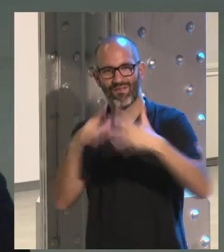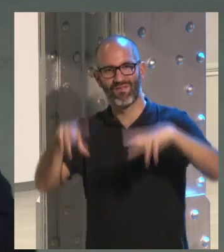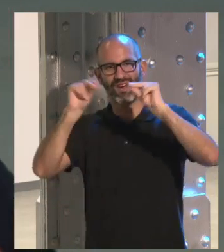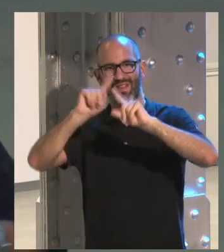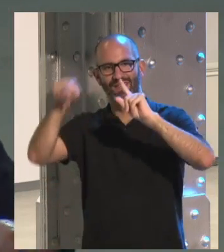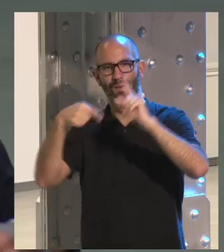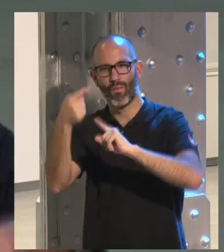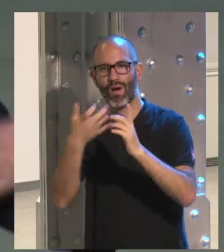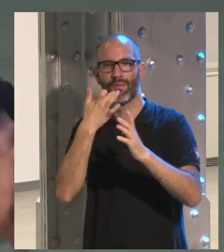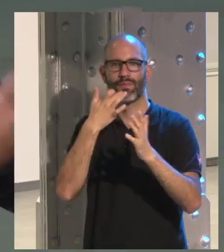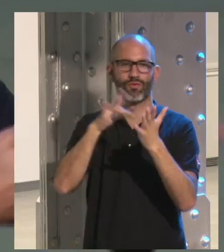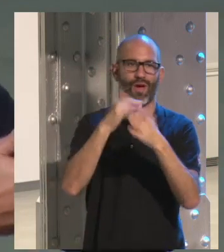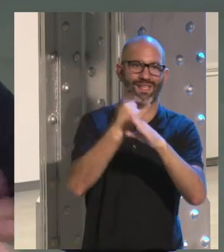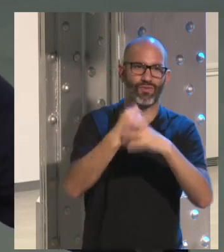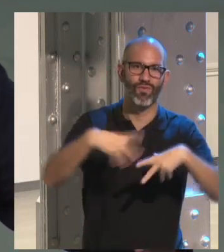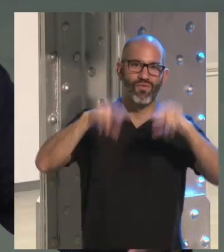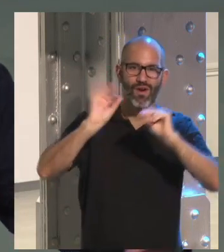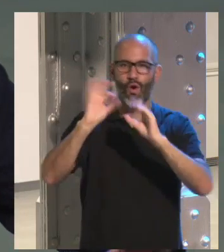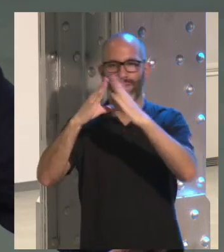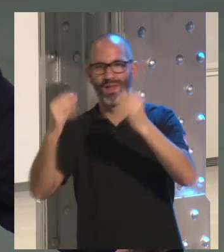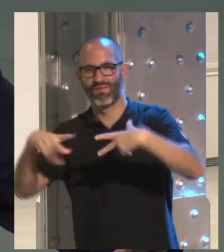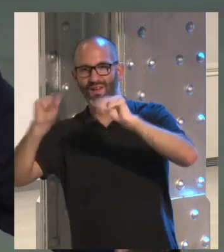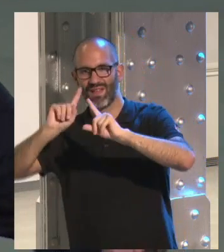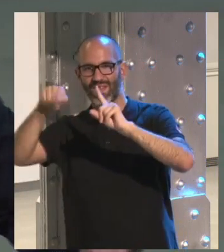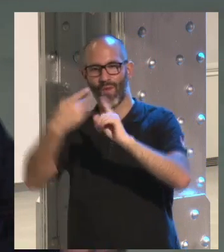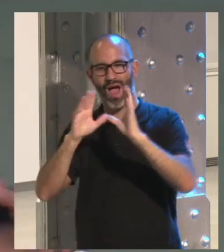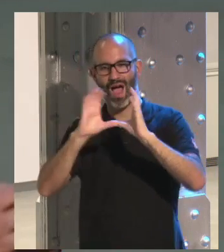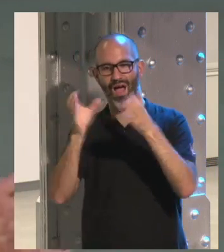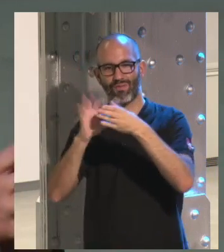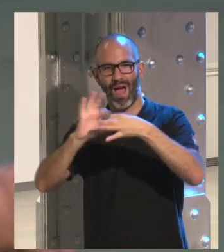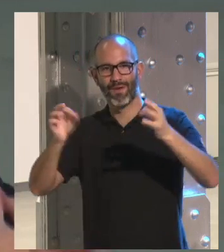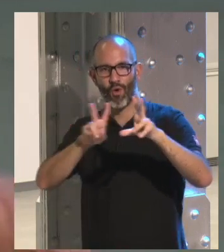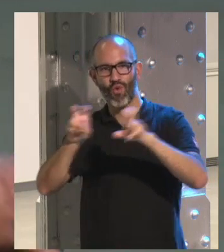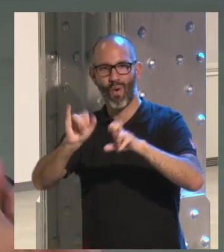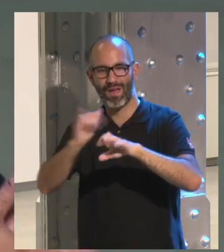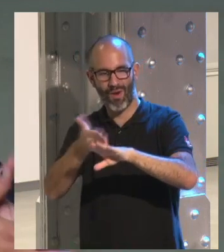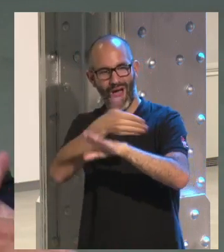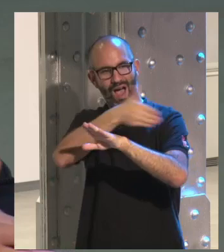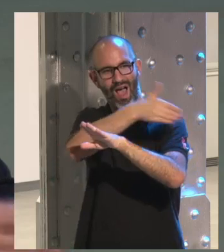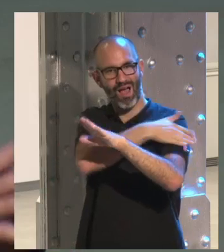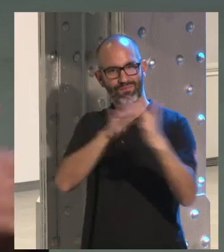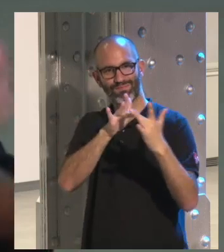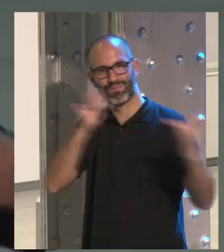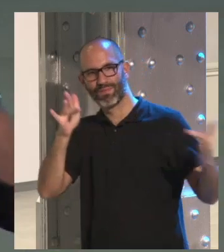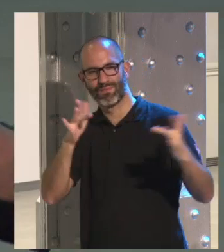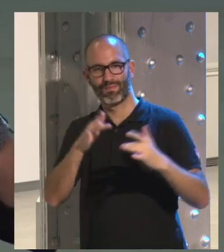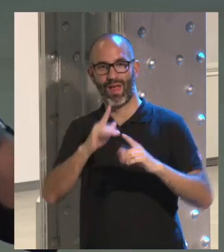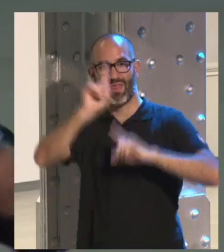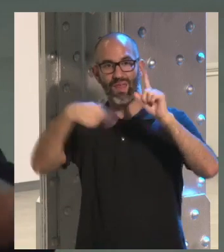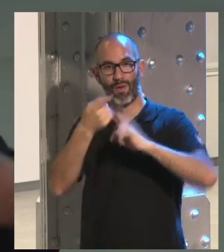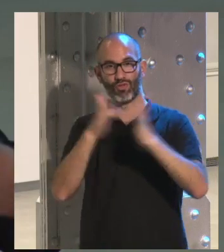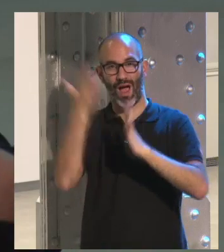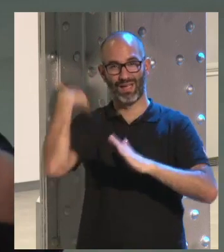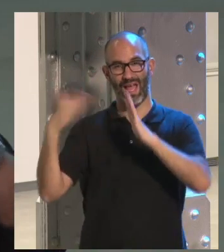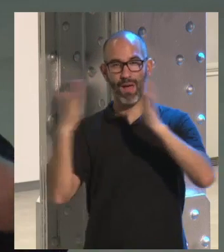instituto a lo mejor había otros amigos pero los de atrás los perdía y con el nacimiento del teléfono móvil a esa